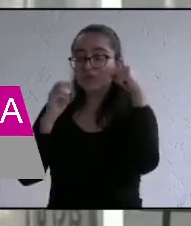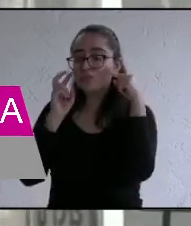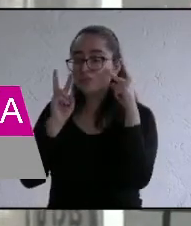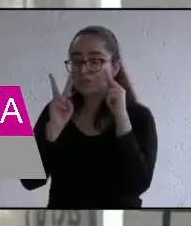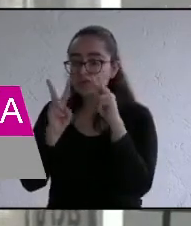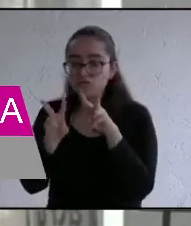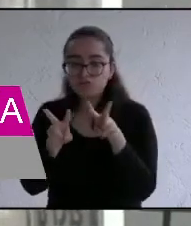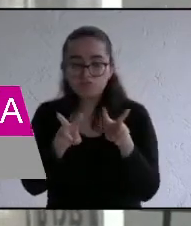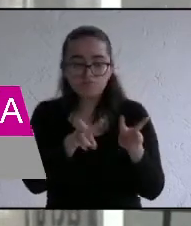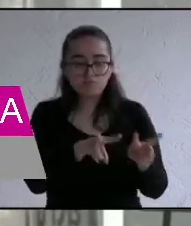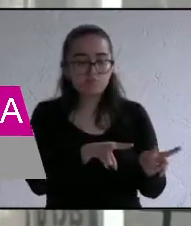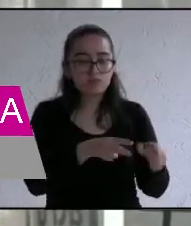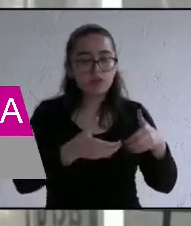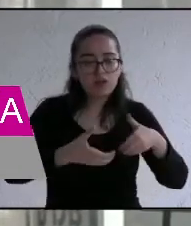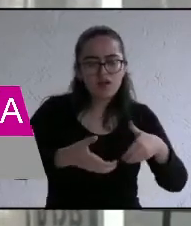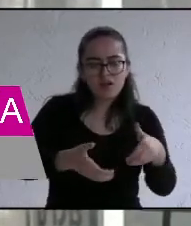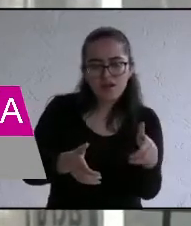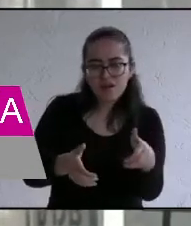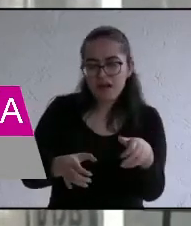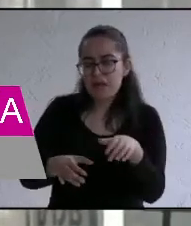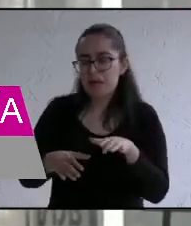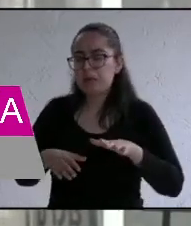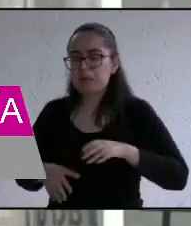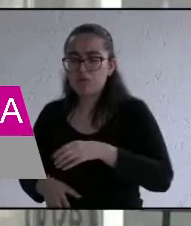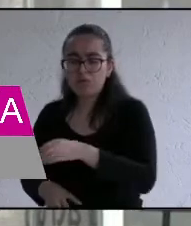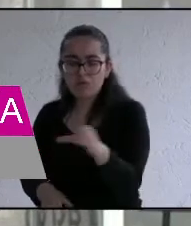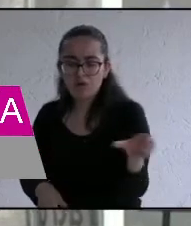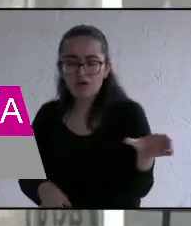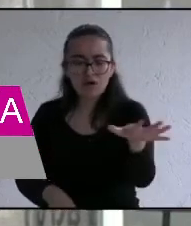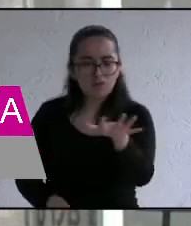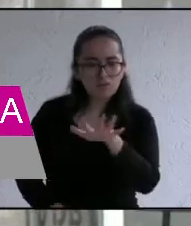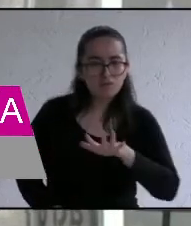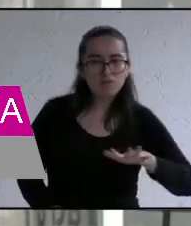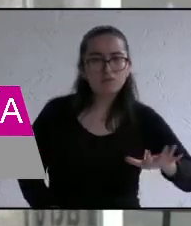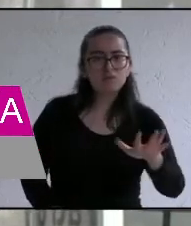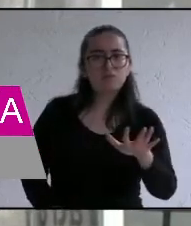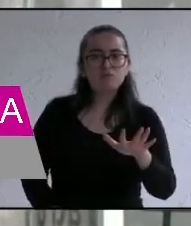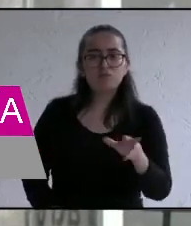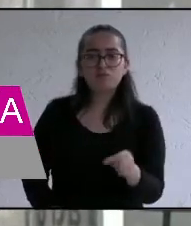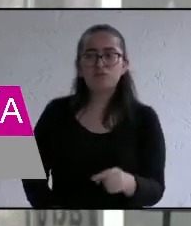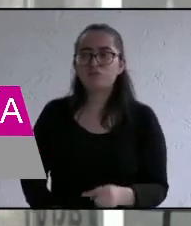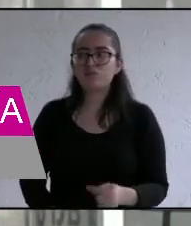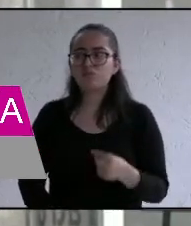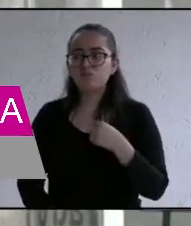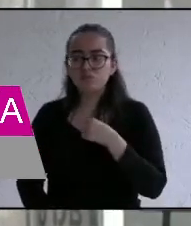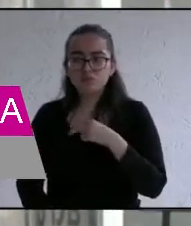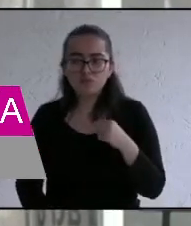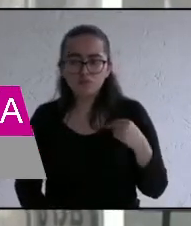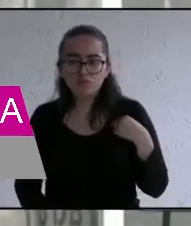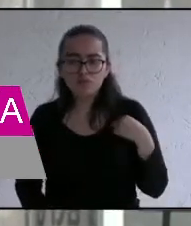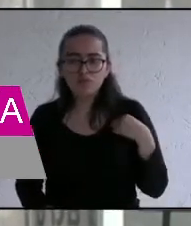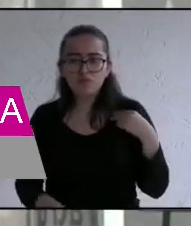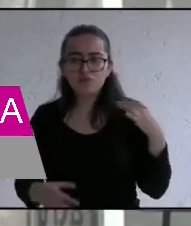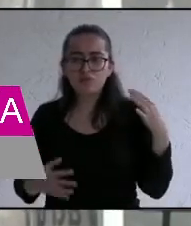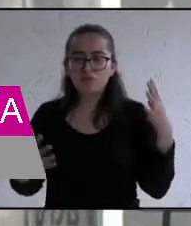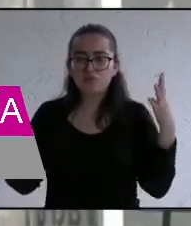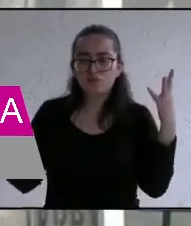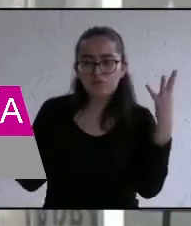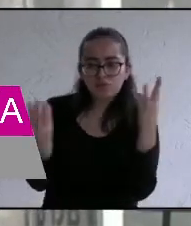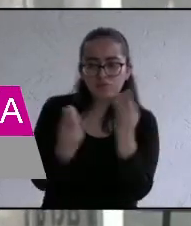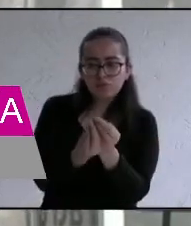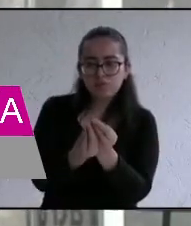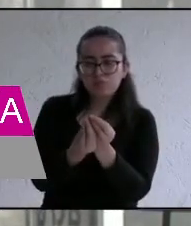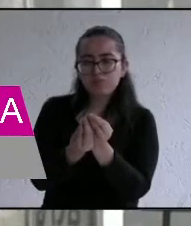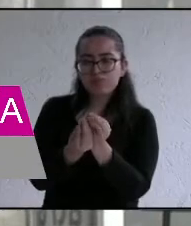casas de nuestros campos de nuestra sociedad nos toca sumar toda esa vigilancia entre todos